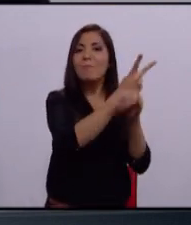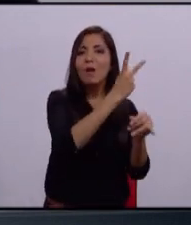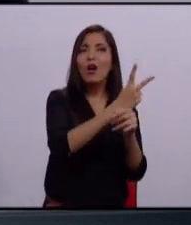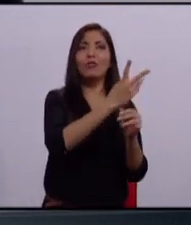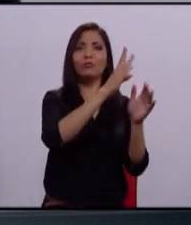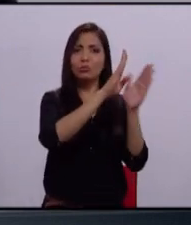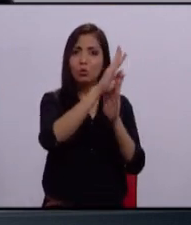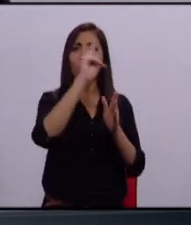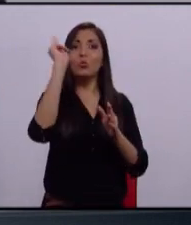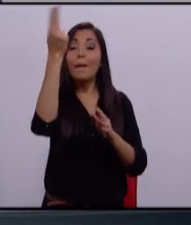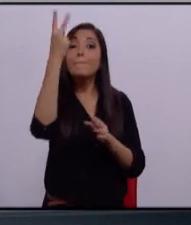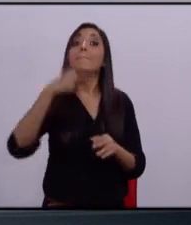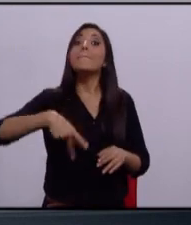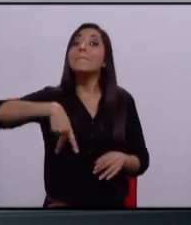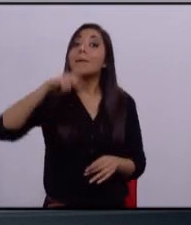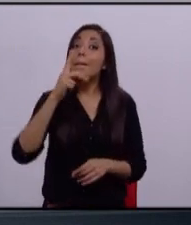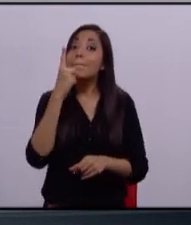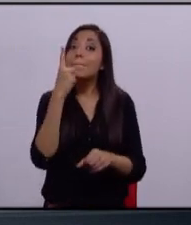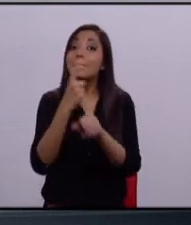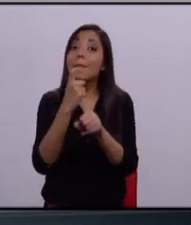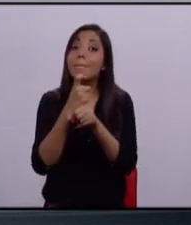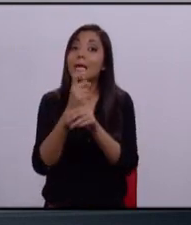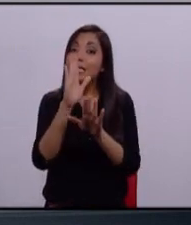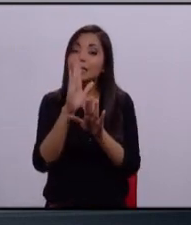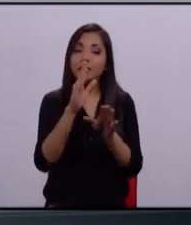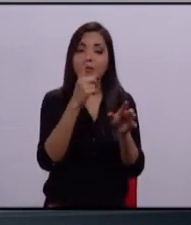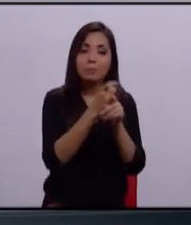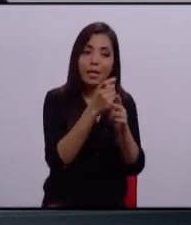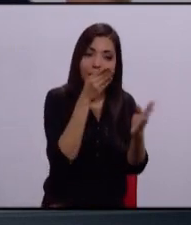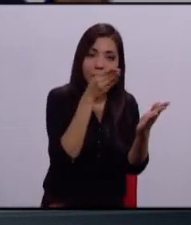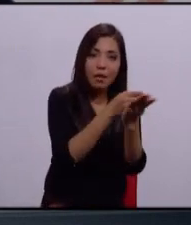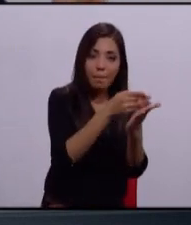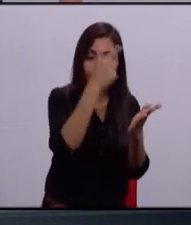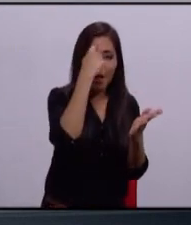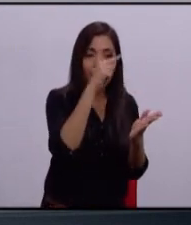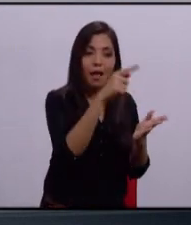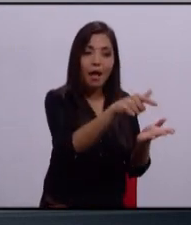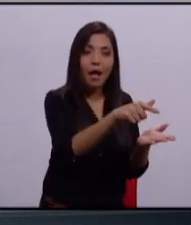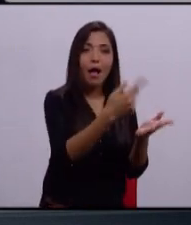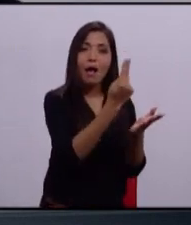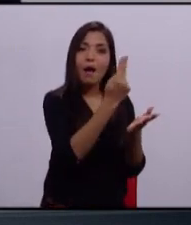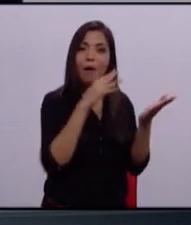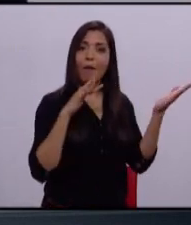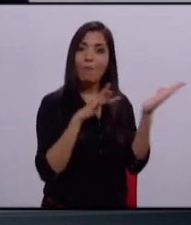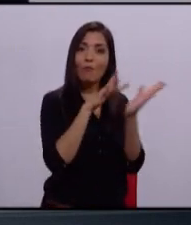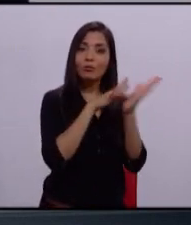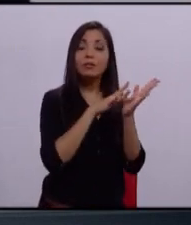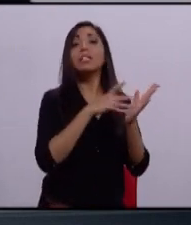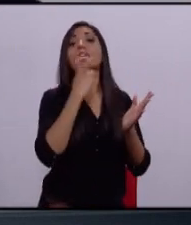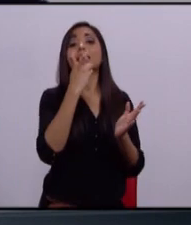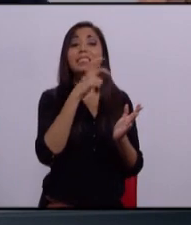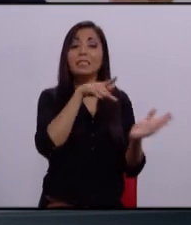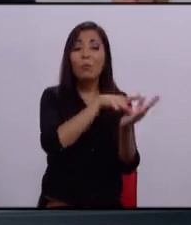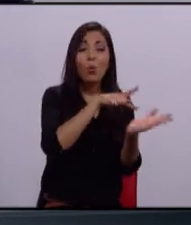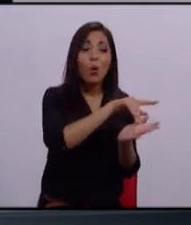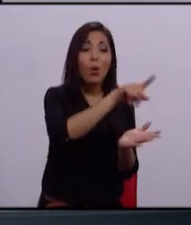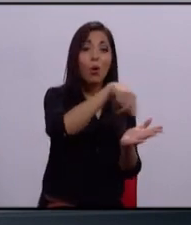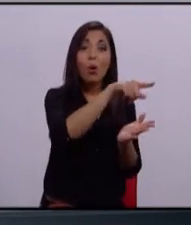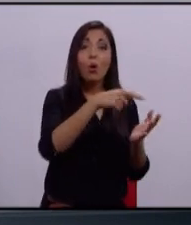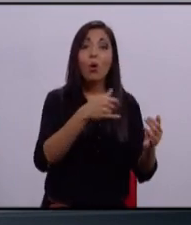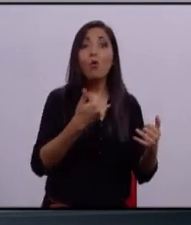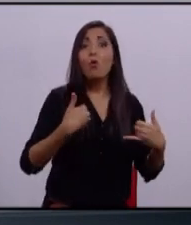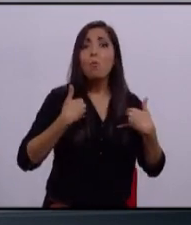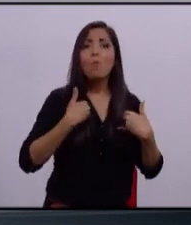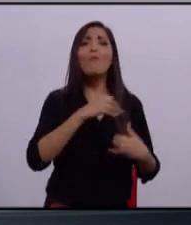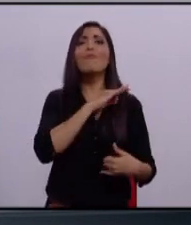Pero primero, vamos atacando el problema de fondo. Vamos dándole la oportunidad a los zapopanos de que puedan ir a los